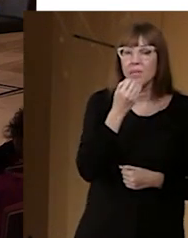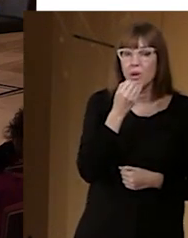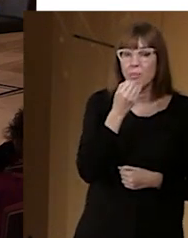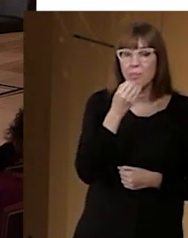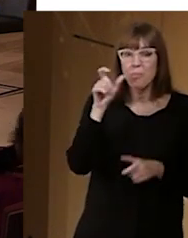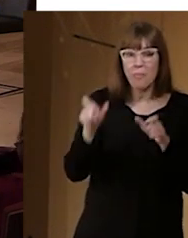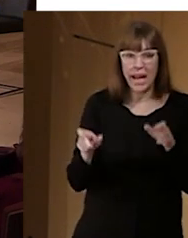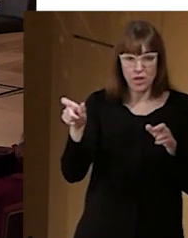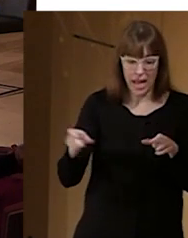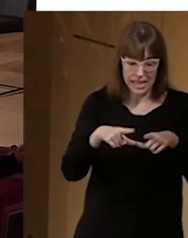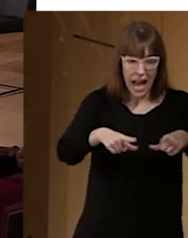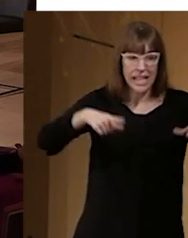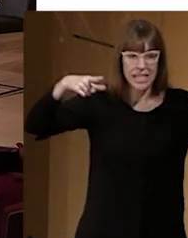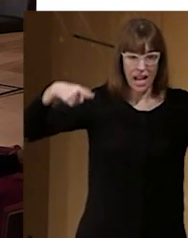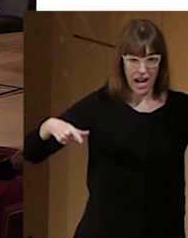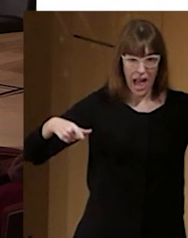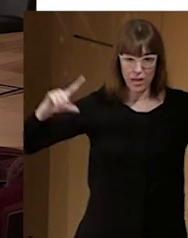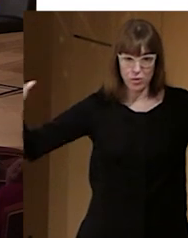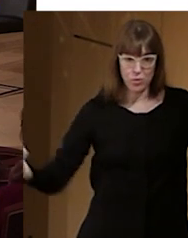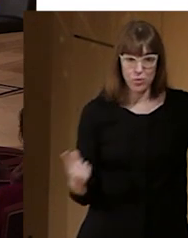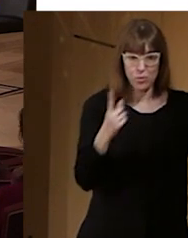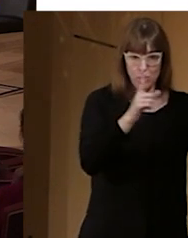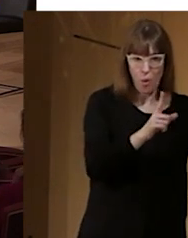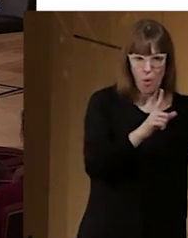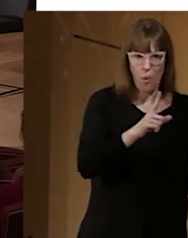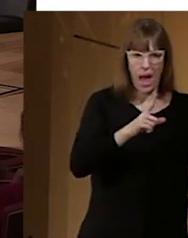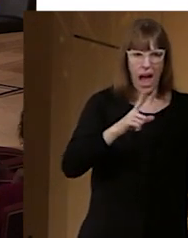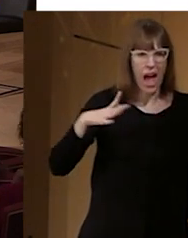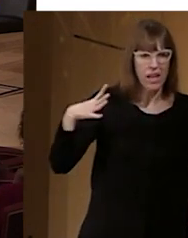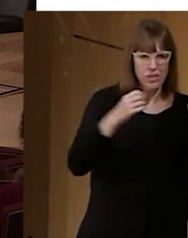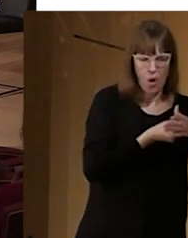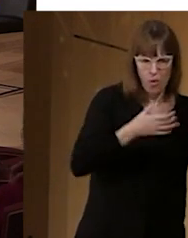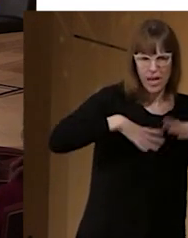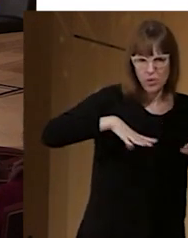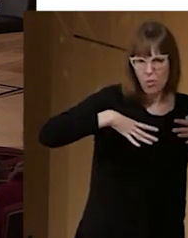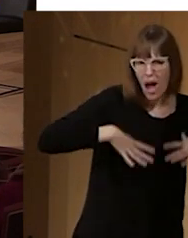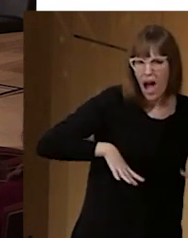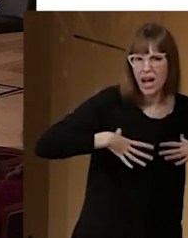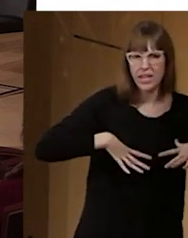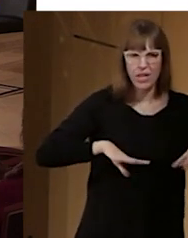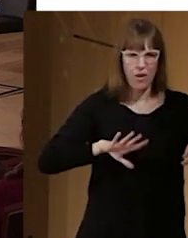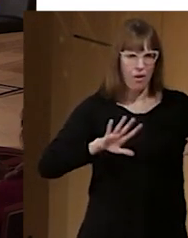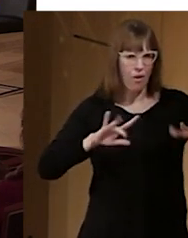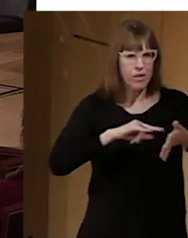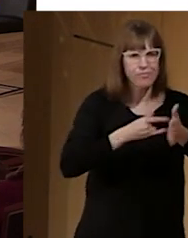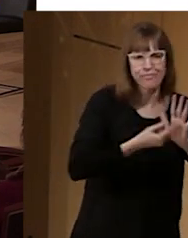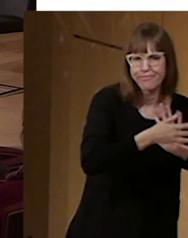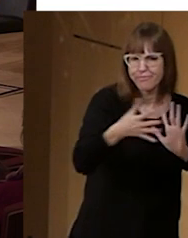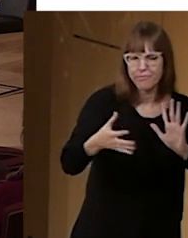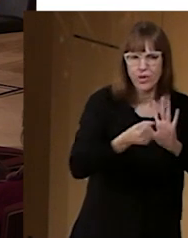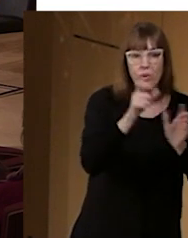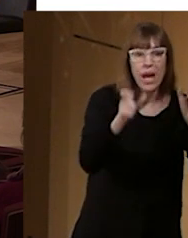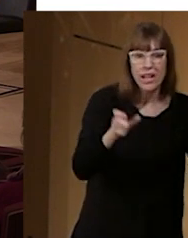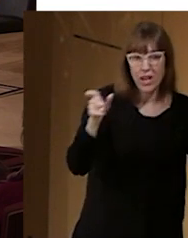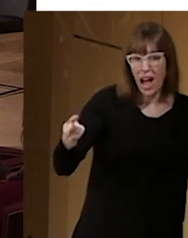personas suben al escenario, pueden tocar escenografía, utilería, vestuario, incluso hablar con personas del elenco o de la